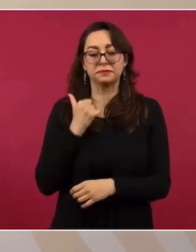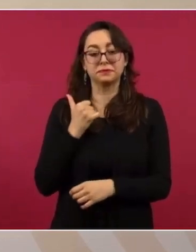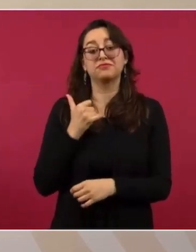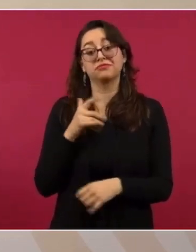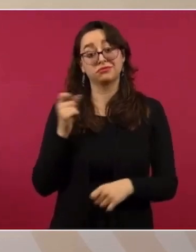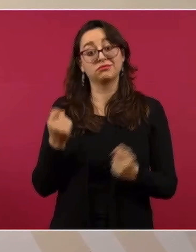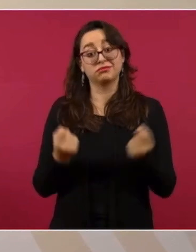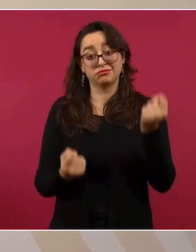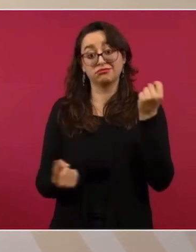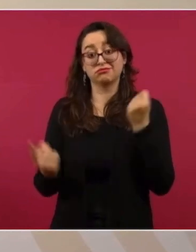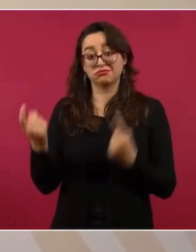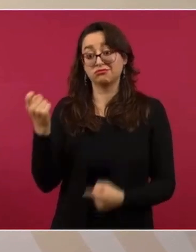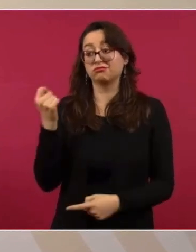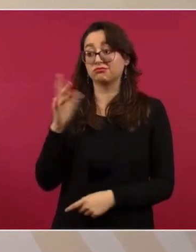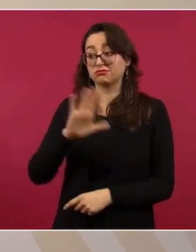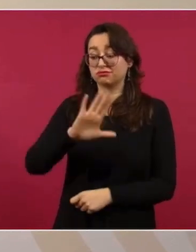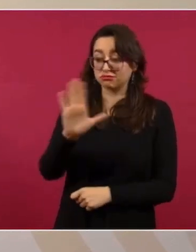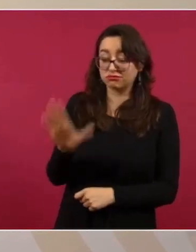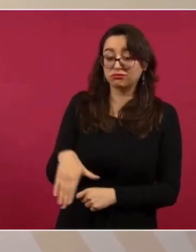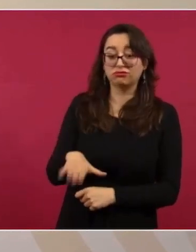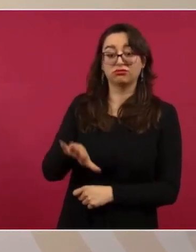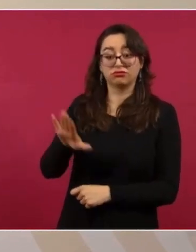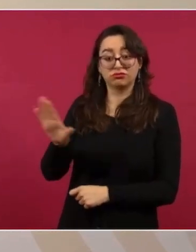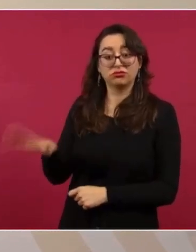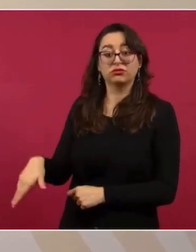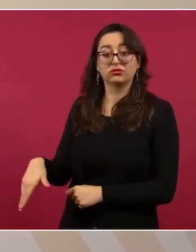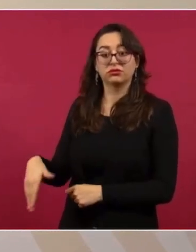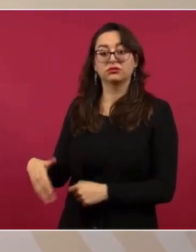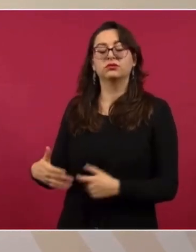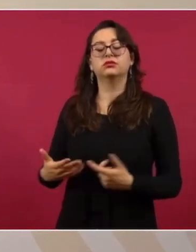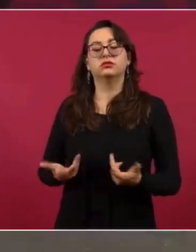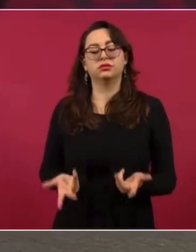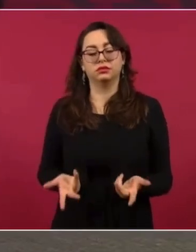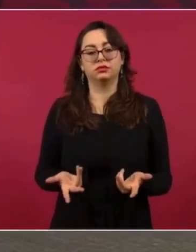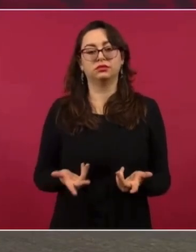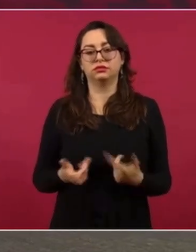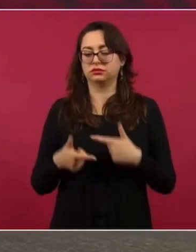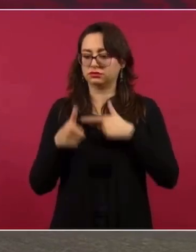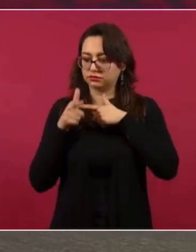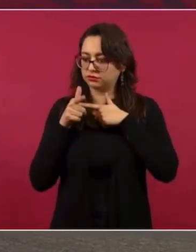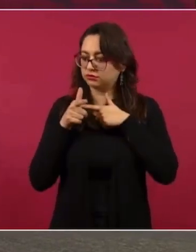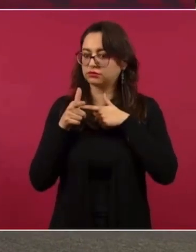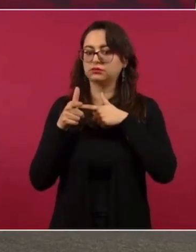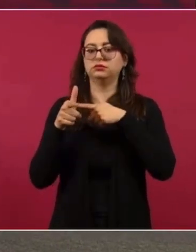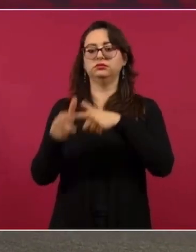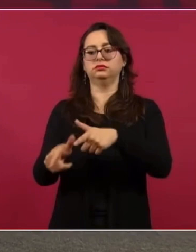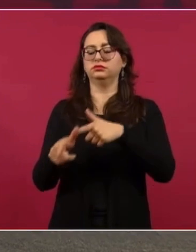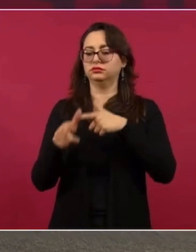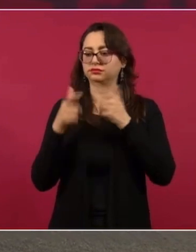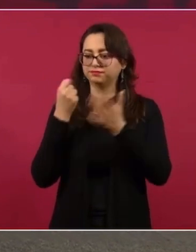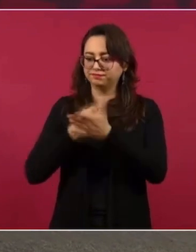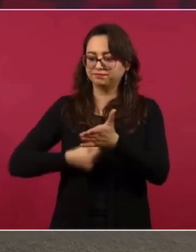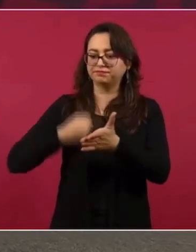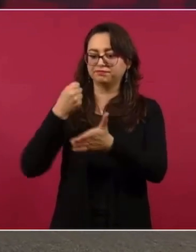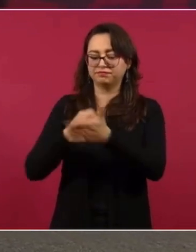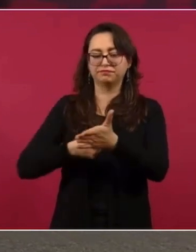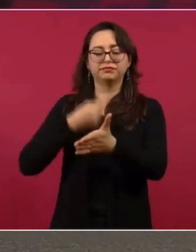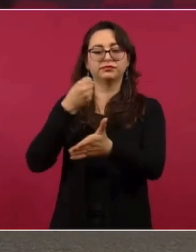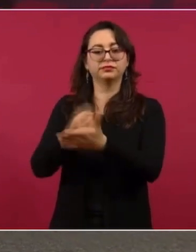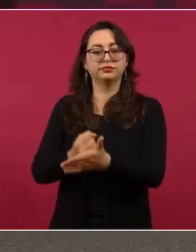Y Torrijos le dio continuidad y logró, porque